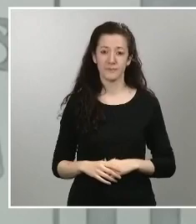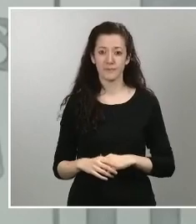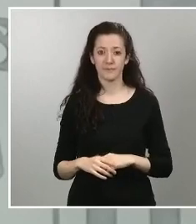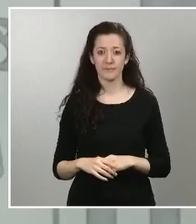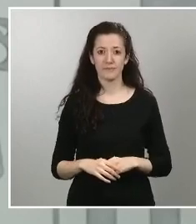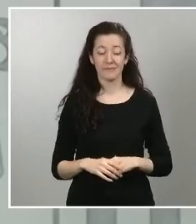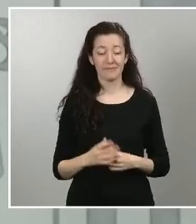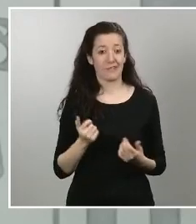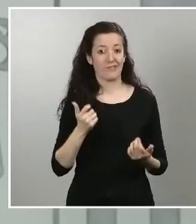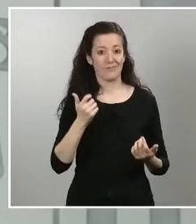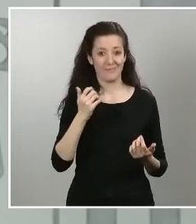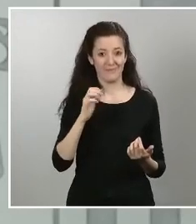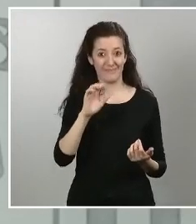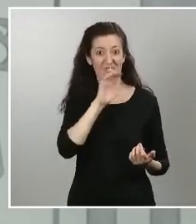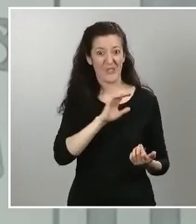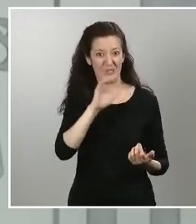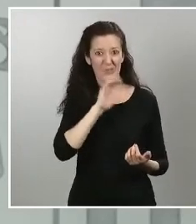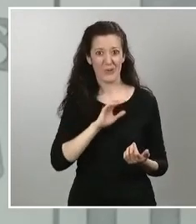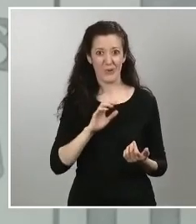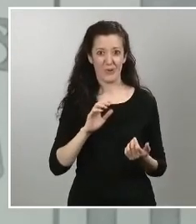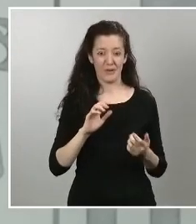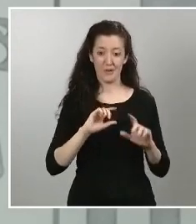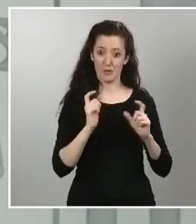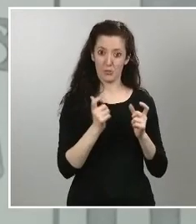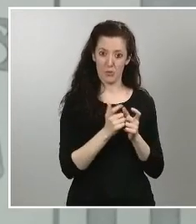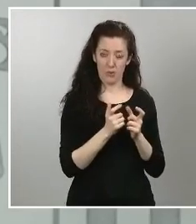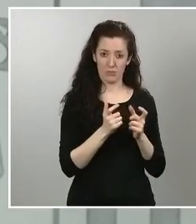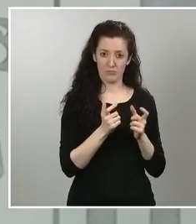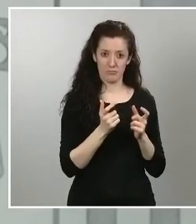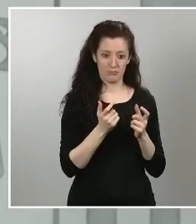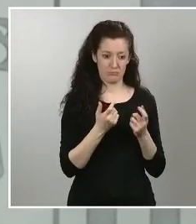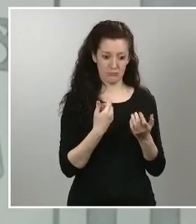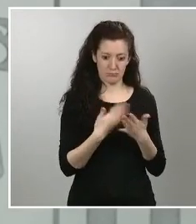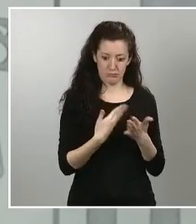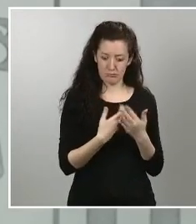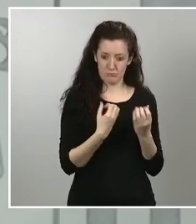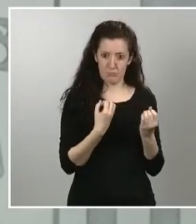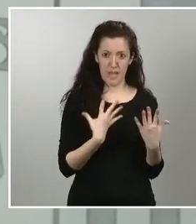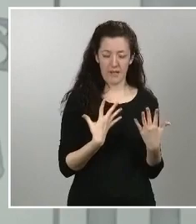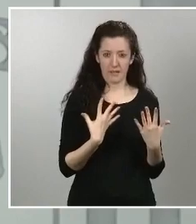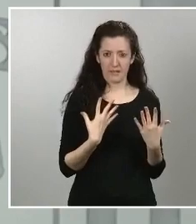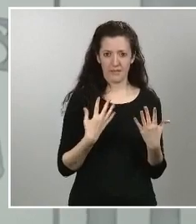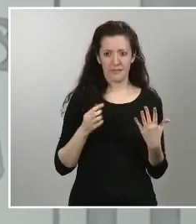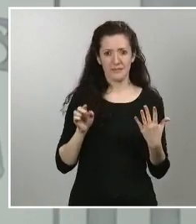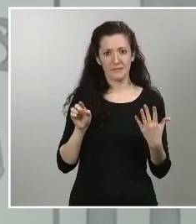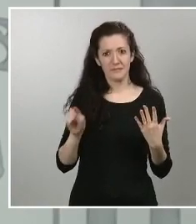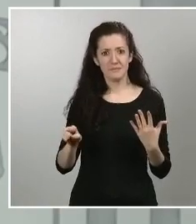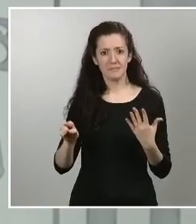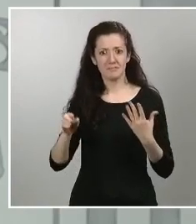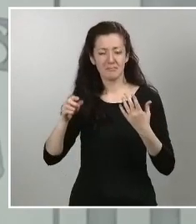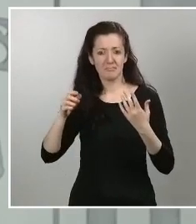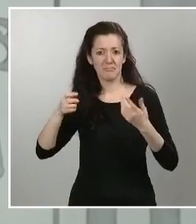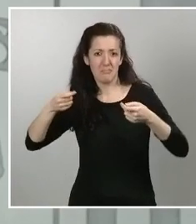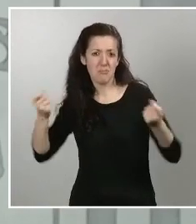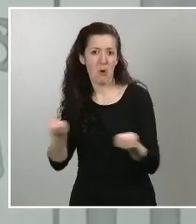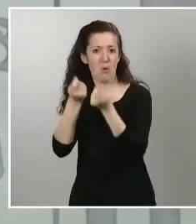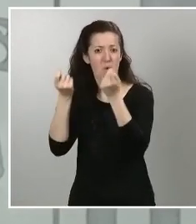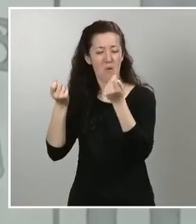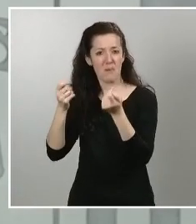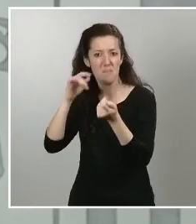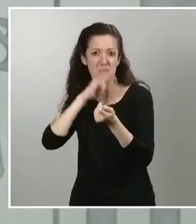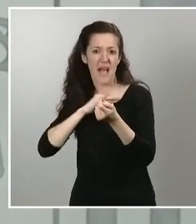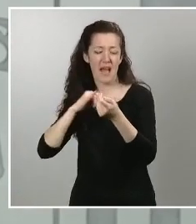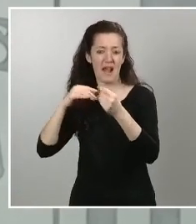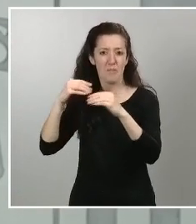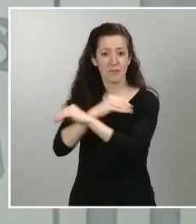esta diferenciación aunque insisto y insistimos como ha hecho el presidente del gobierno que no es momento de división no es momento